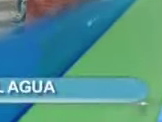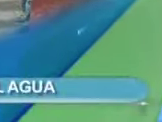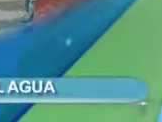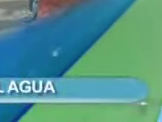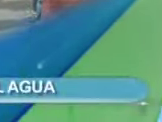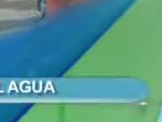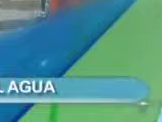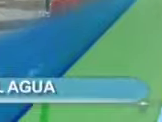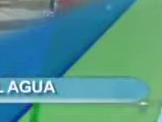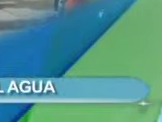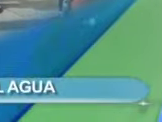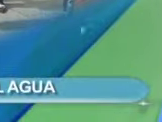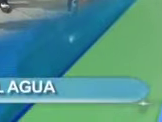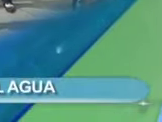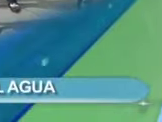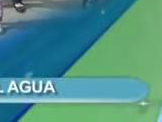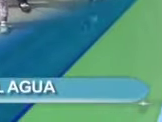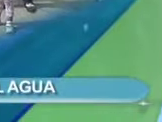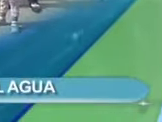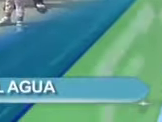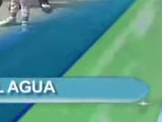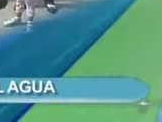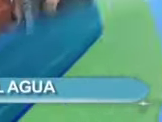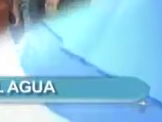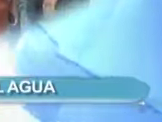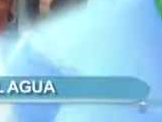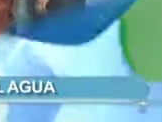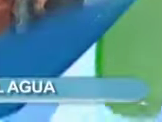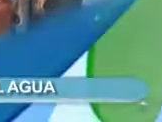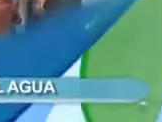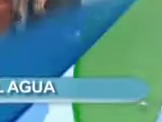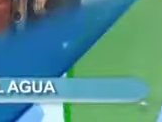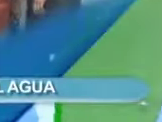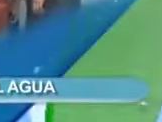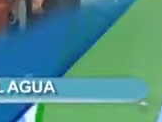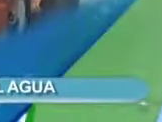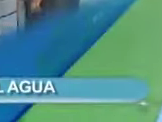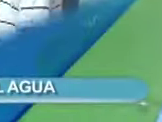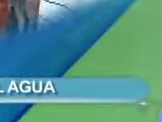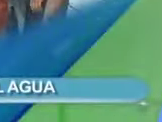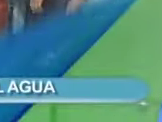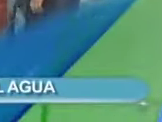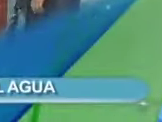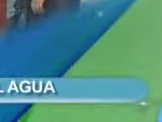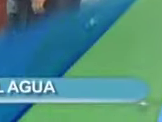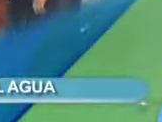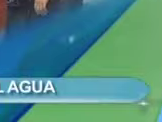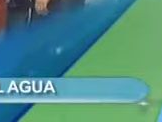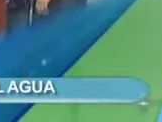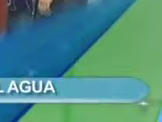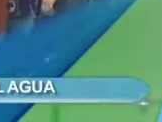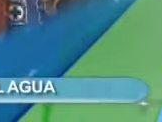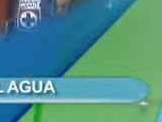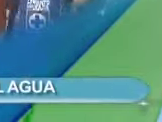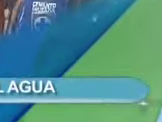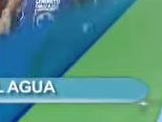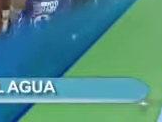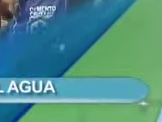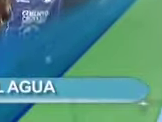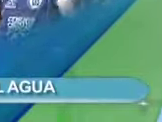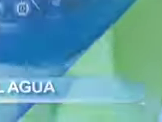Vecinos de un sector de Ciudad Peronia reclaman al alcalde de Villanueva por la construcción de un pozo que consideran incidirá en un mayor